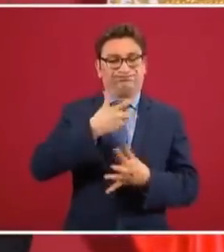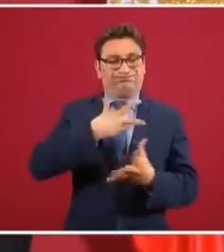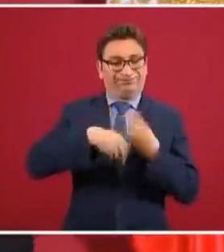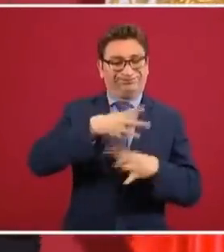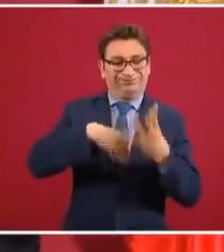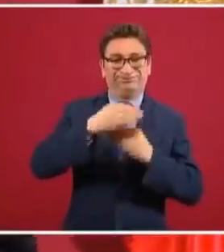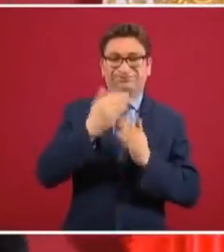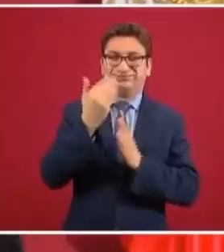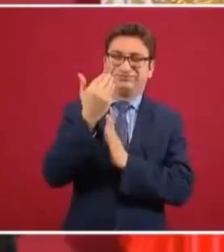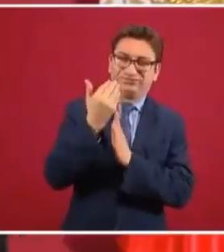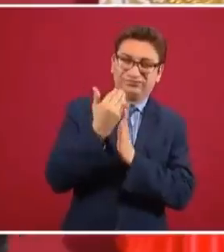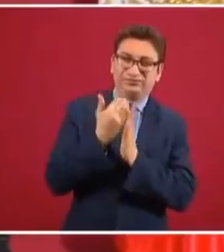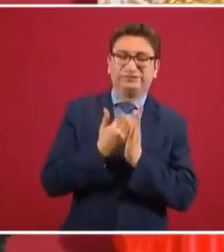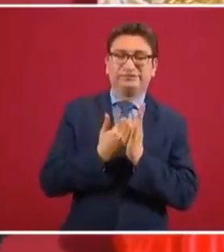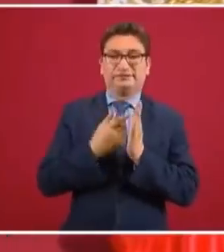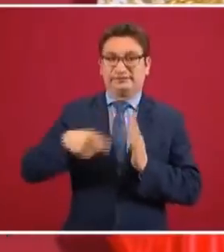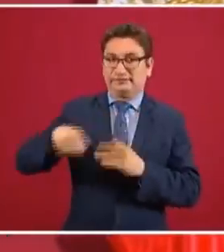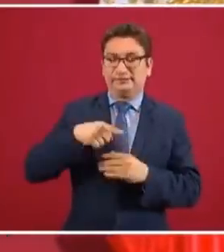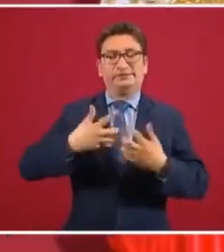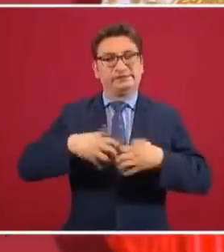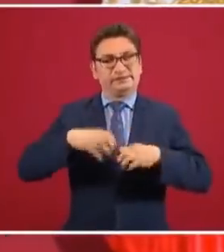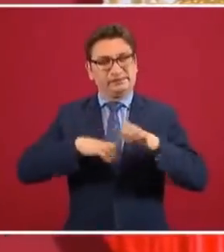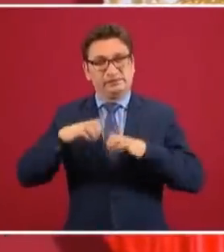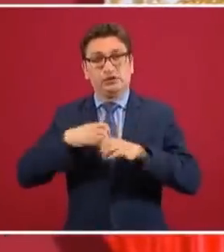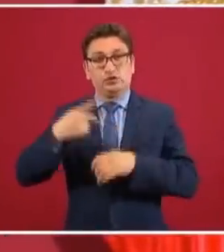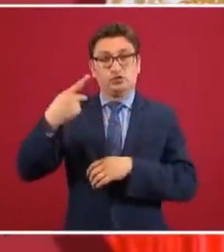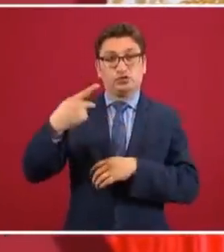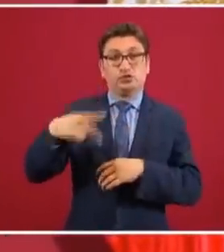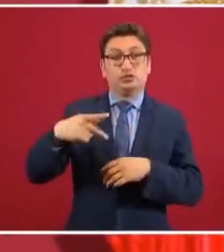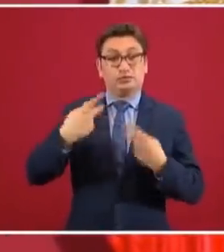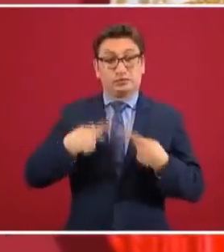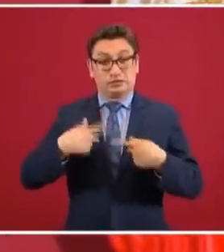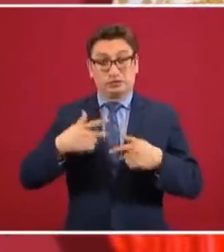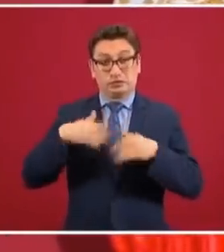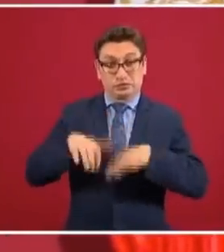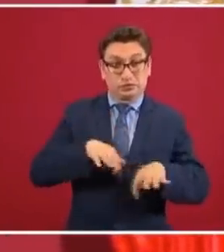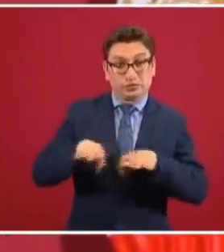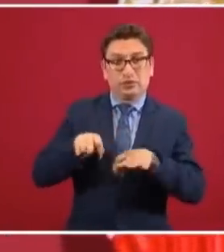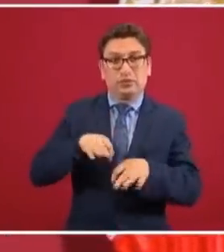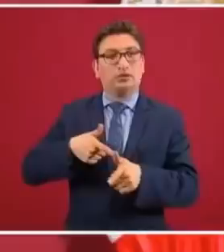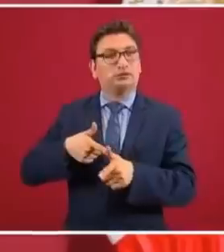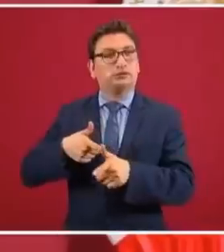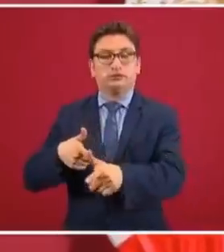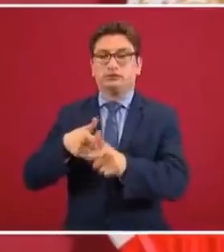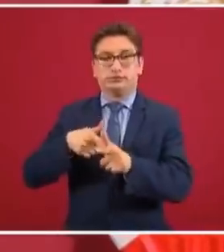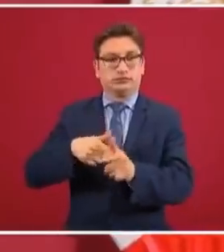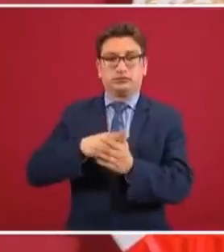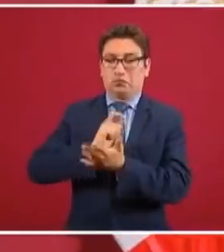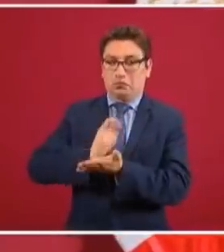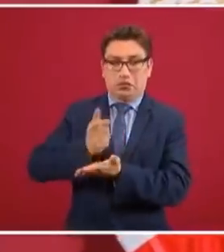mantienen a sus trabajadores, les están pagando,